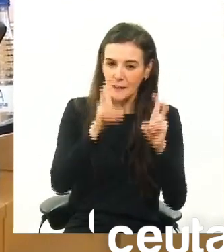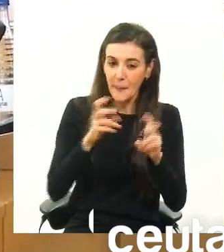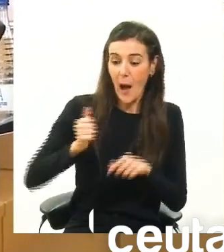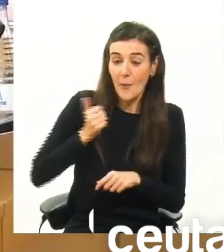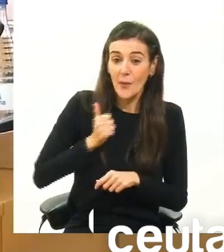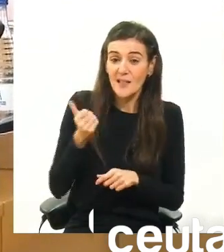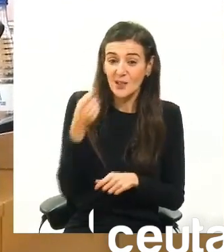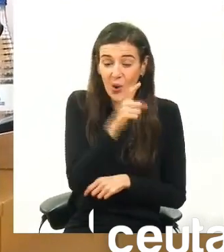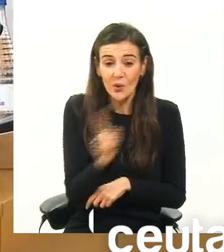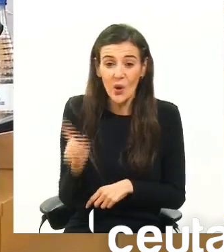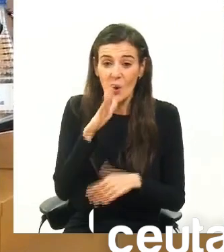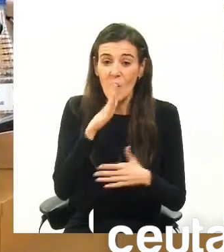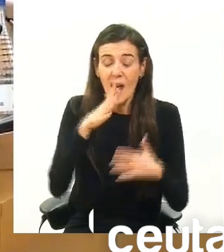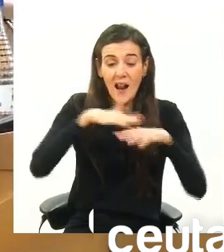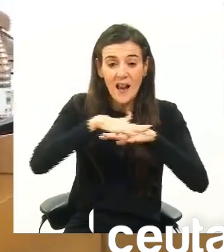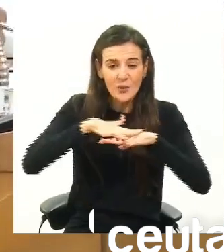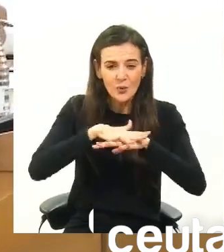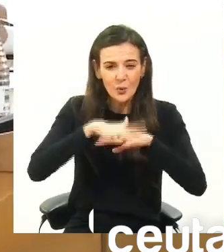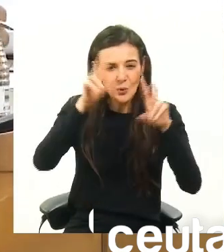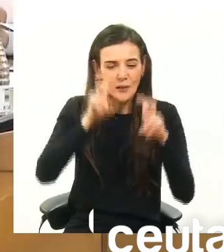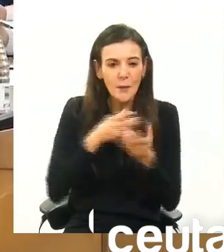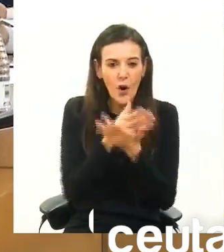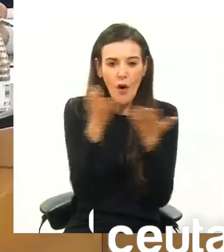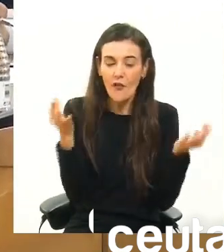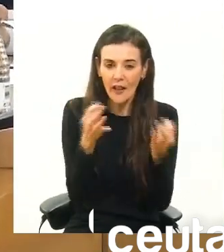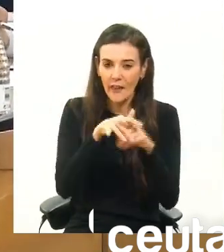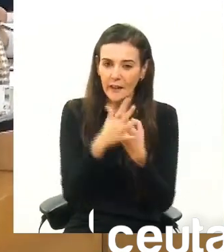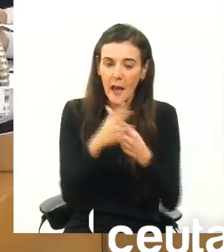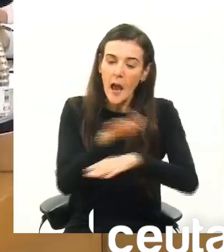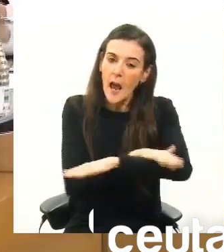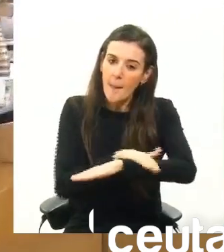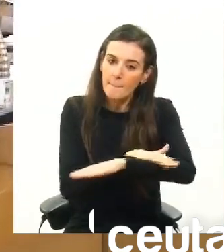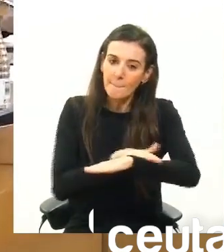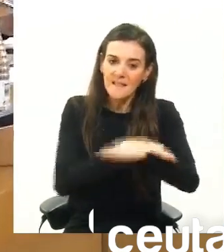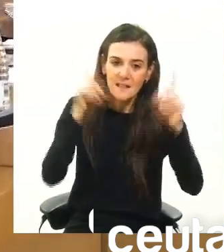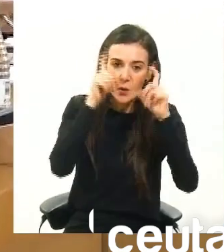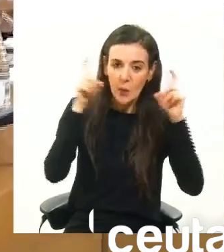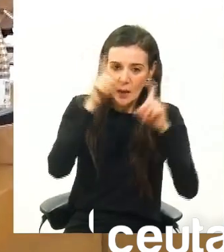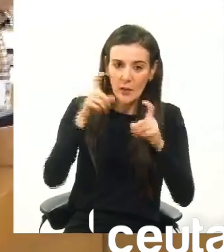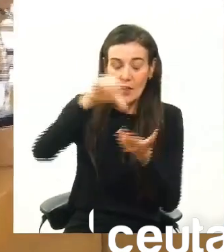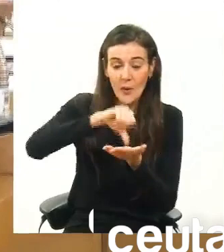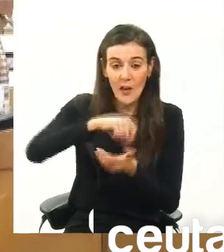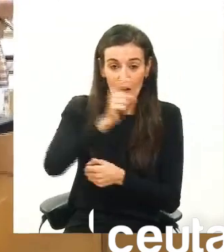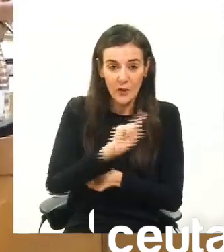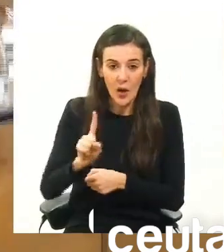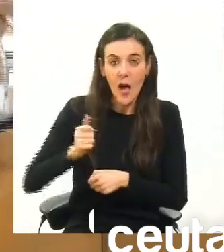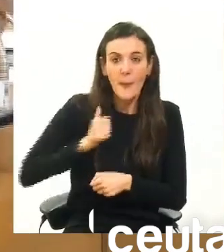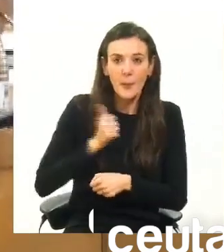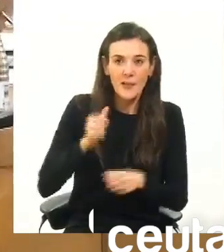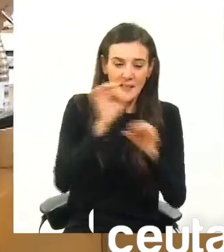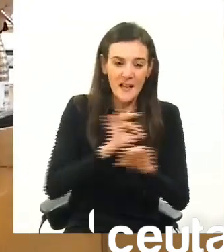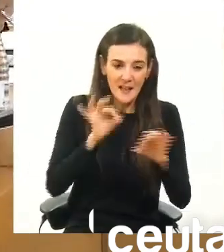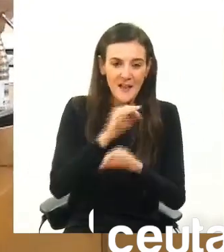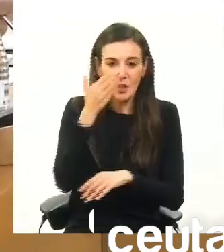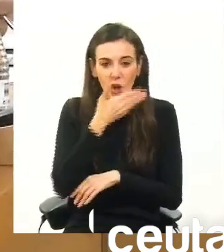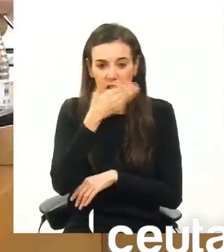aprovechando las estructuras que ofrece el Ministerio de Educación en nuestra ciudad, que no se están aprovechando las instalaciones de